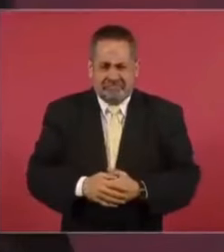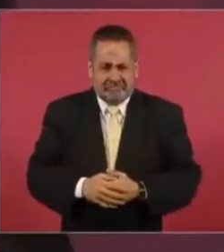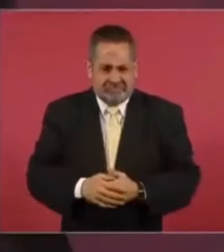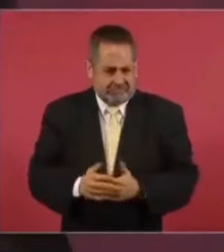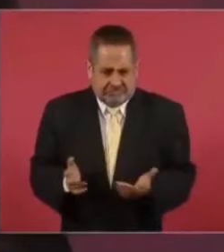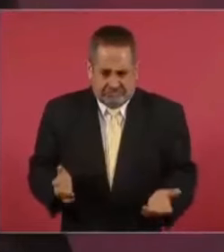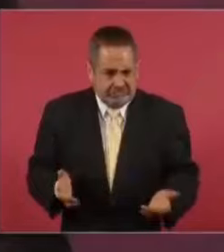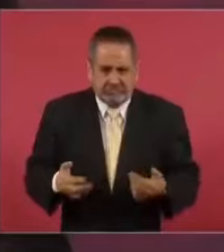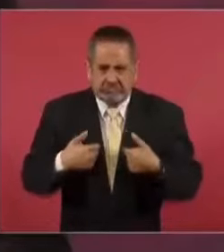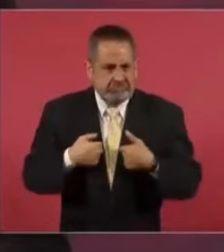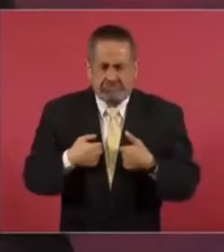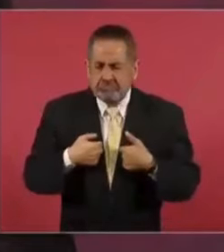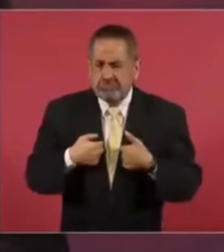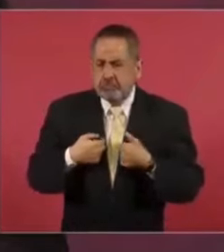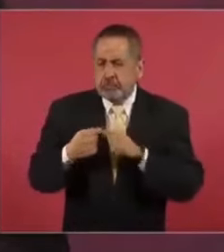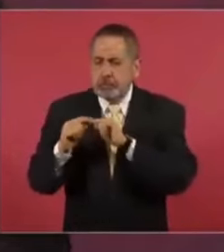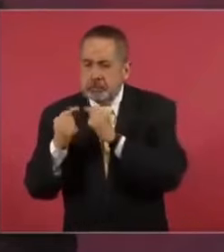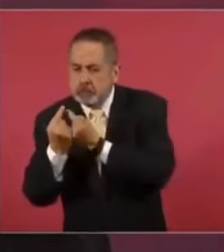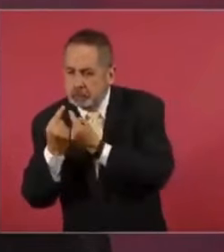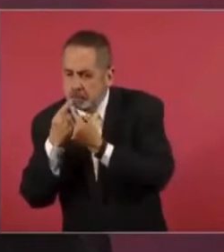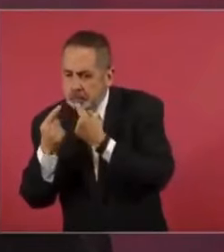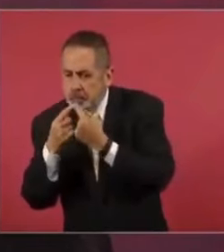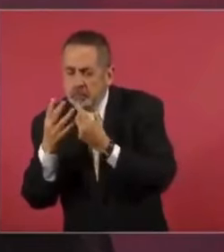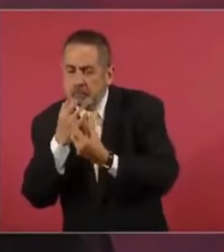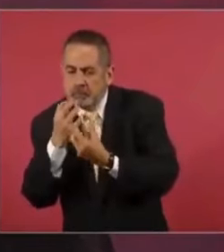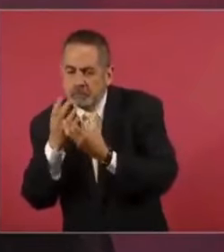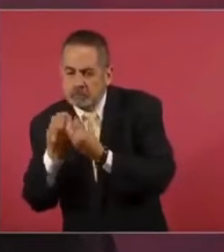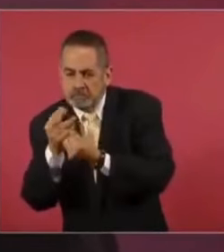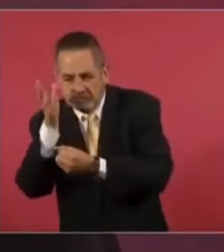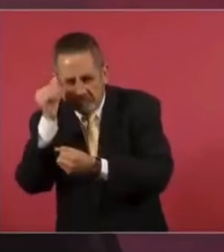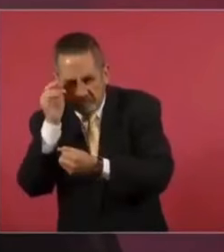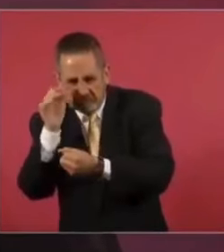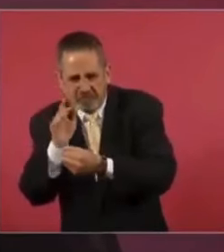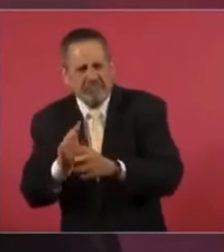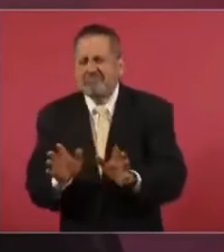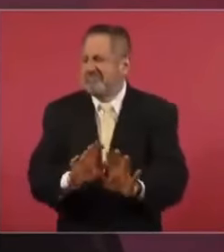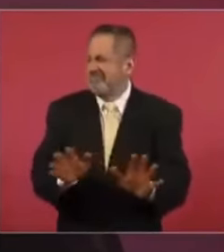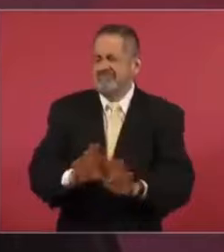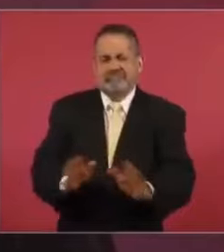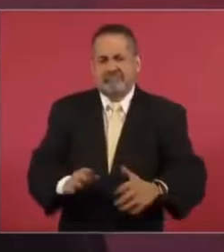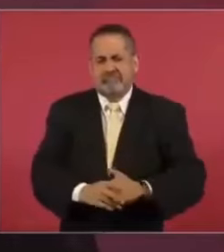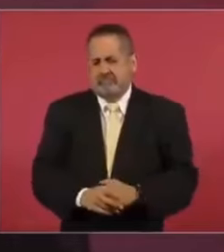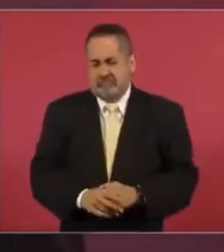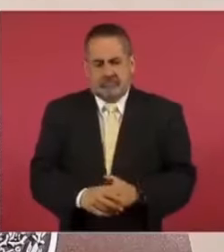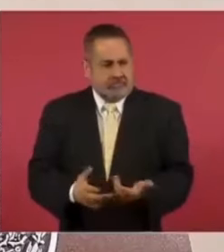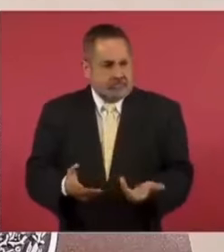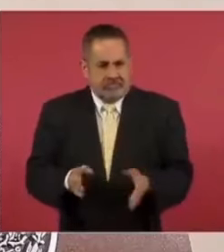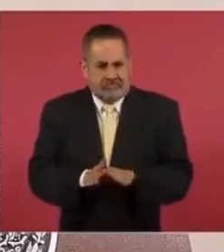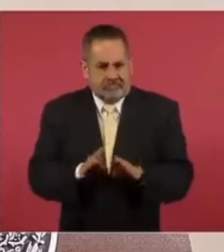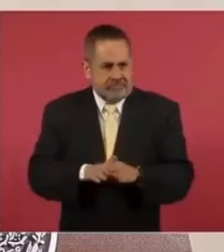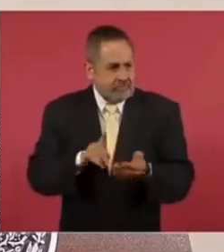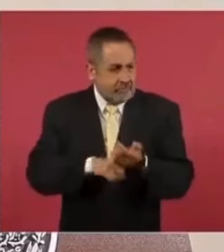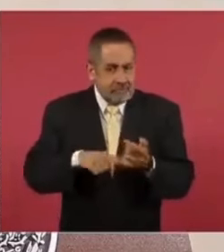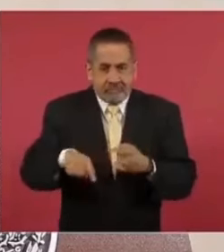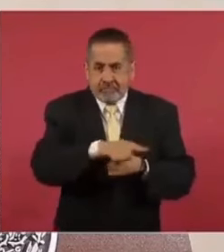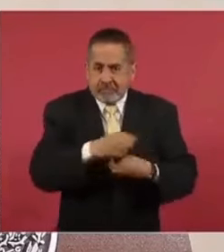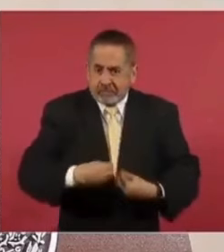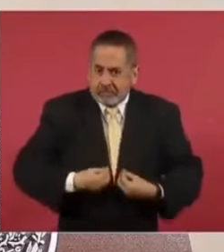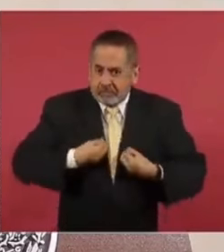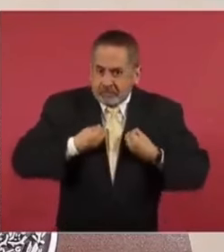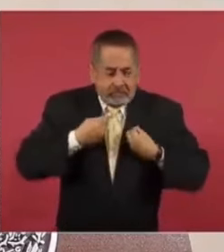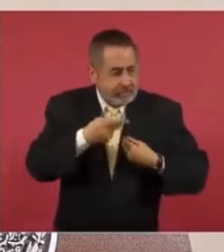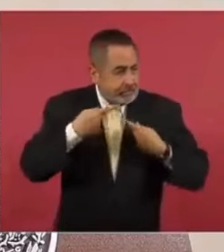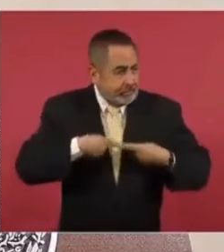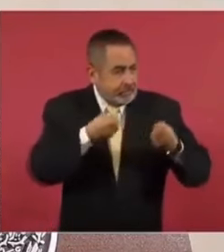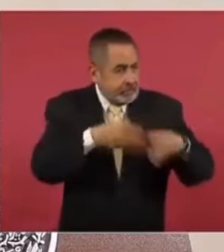a establecer acuerdos cuando está de por medio la vida de las